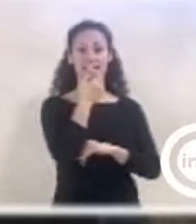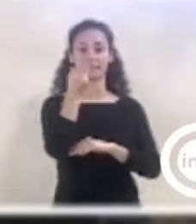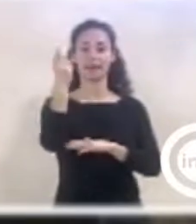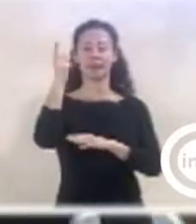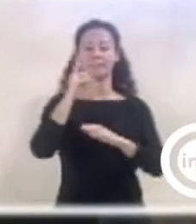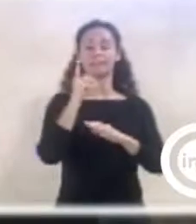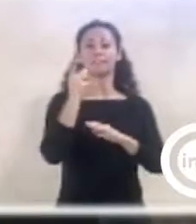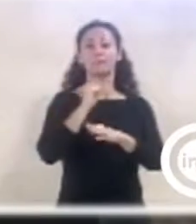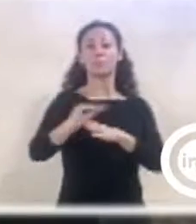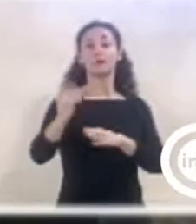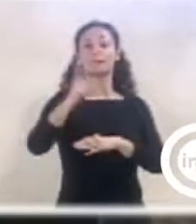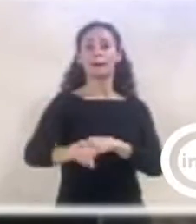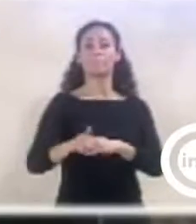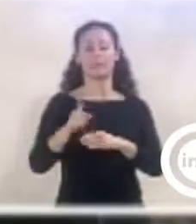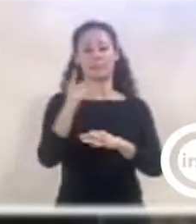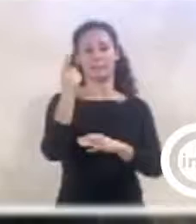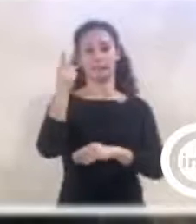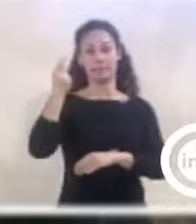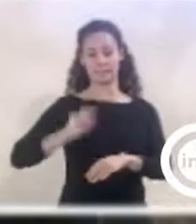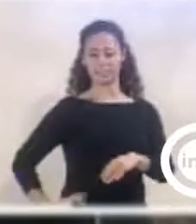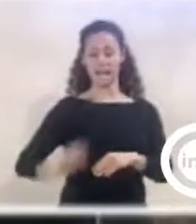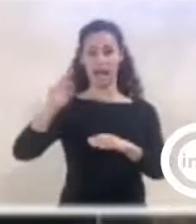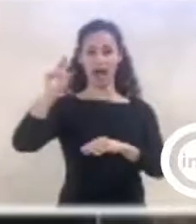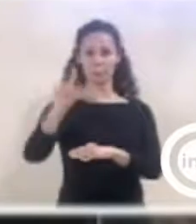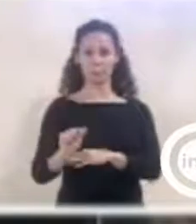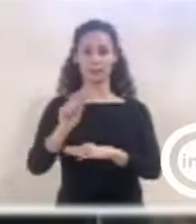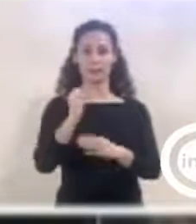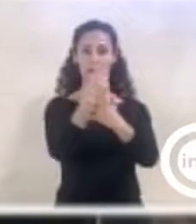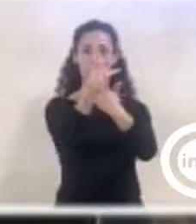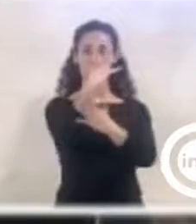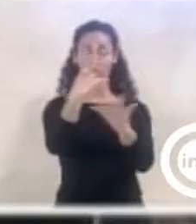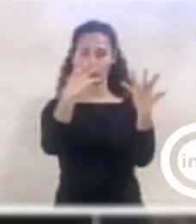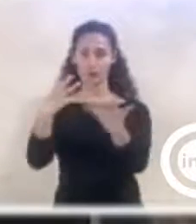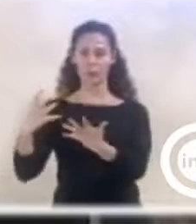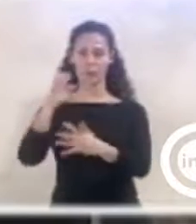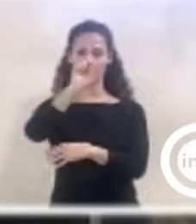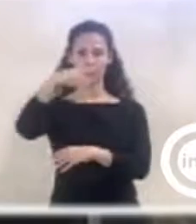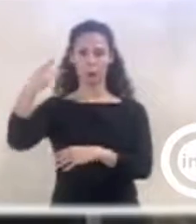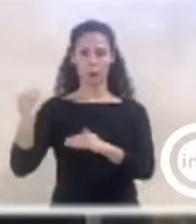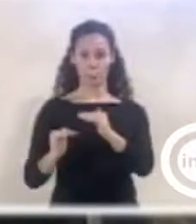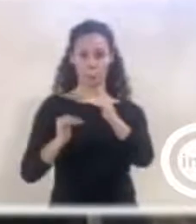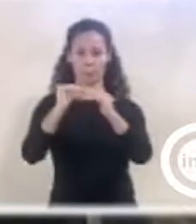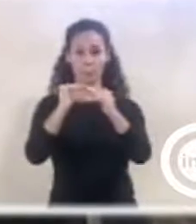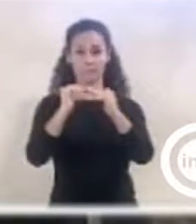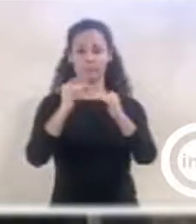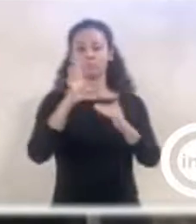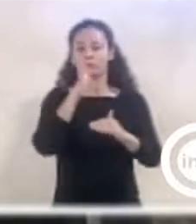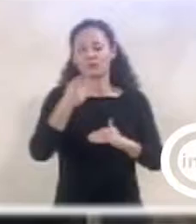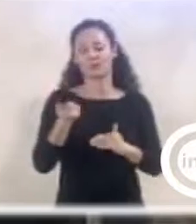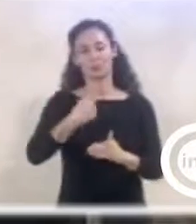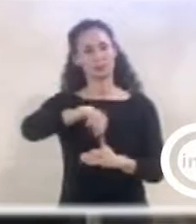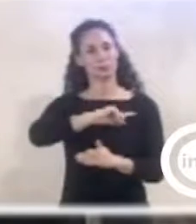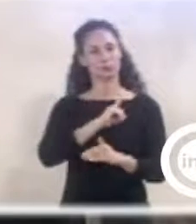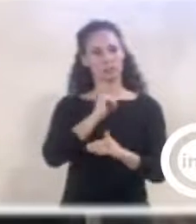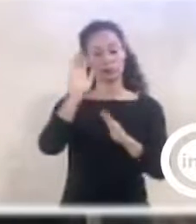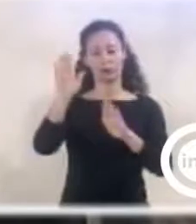mínimo a 900 euros. Y en todo esto solamente puede mostrarse a favor, tenemos que mostrarnos a favor porque el